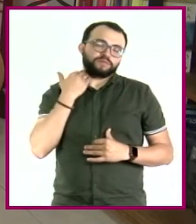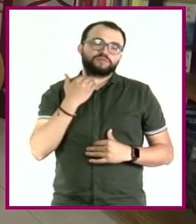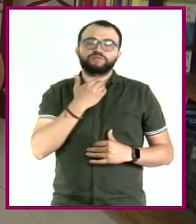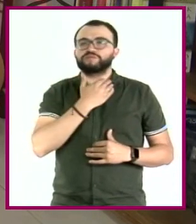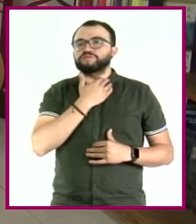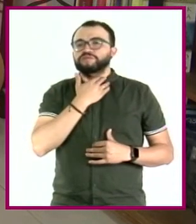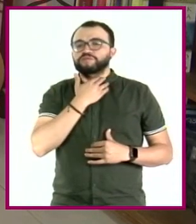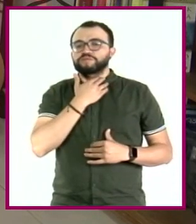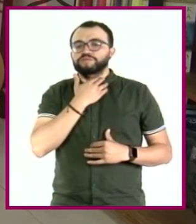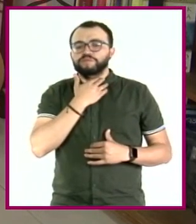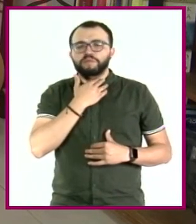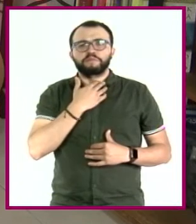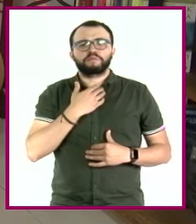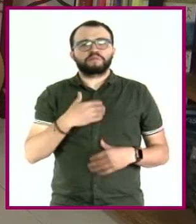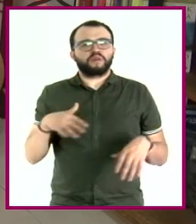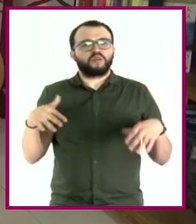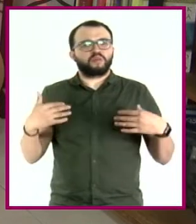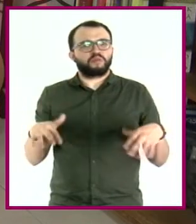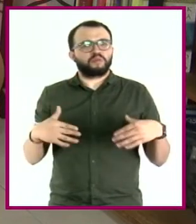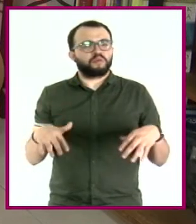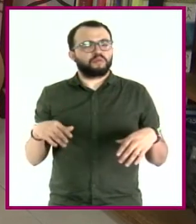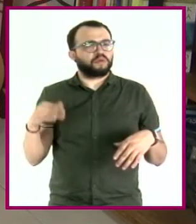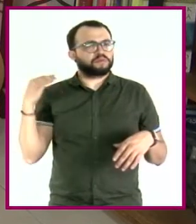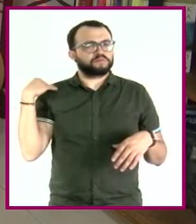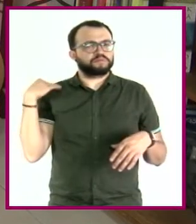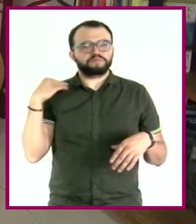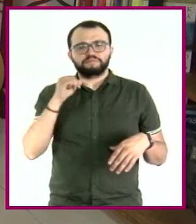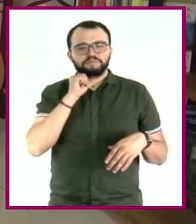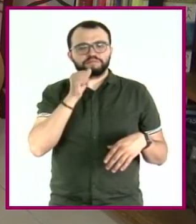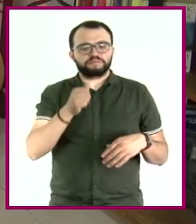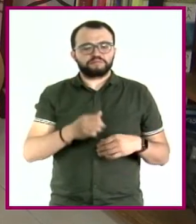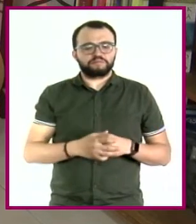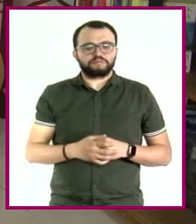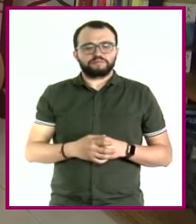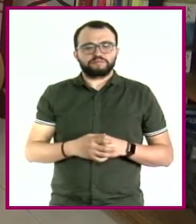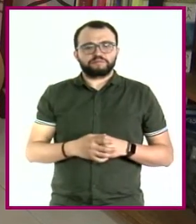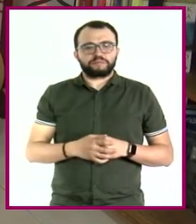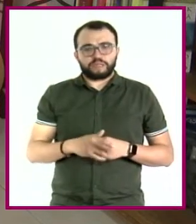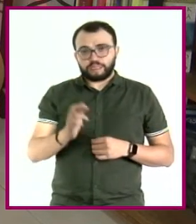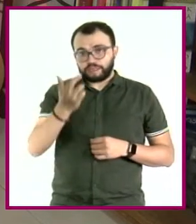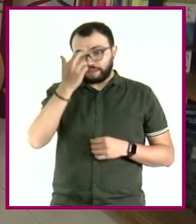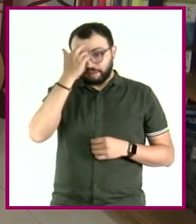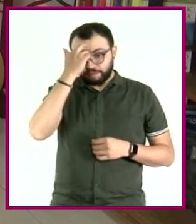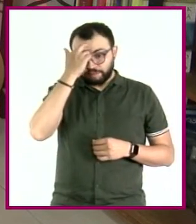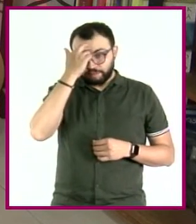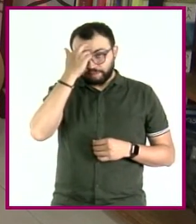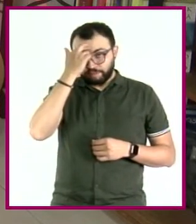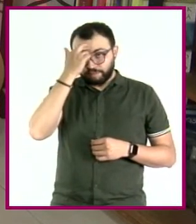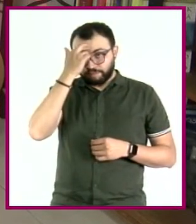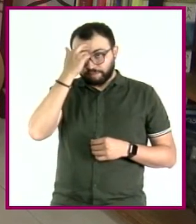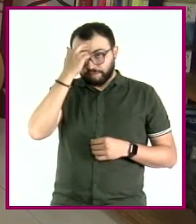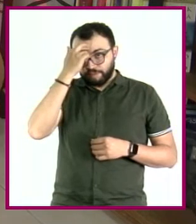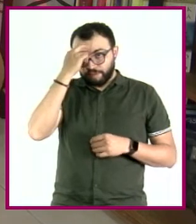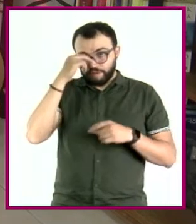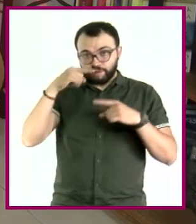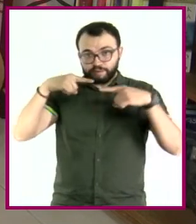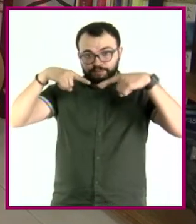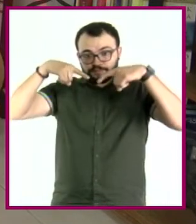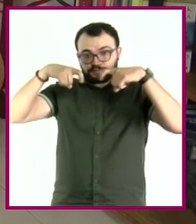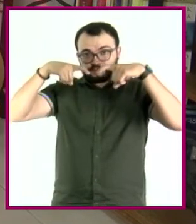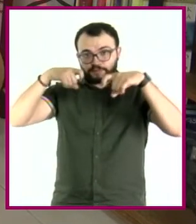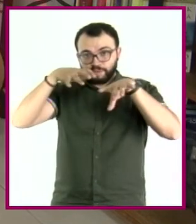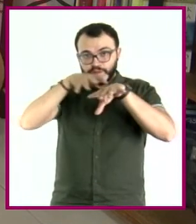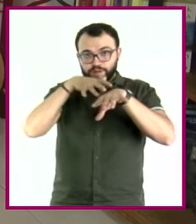cielo y no te estás lastimando de esta forma la espalda. Recuerda, con rodillas flexionadas, lo más importante es la